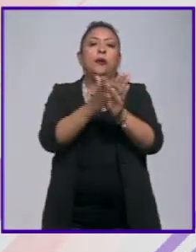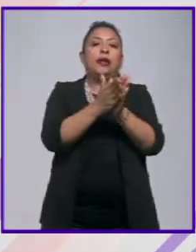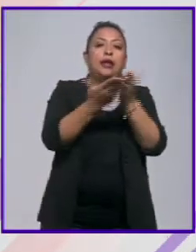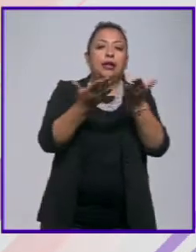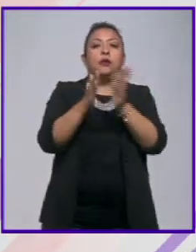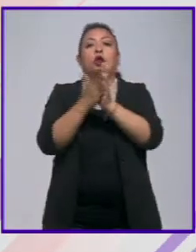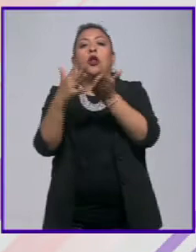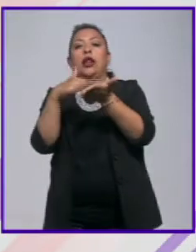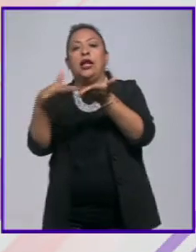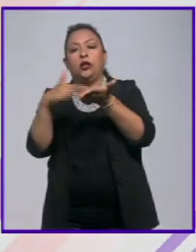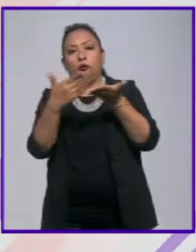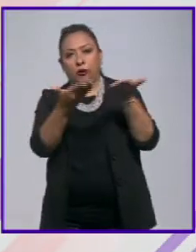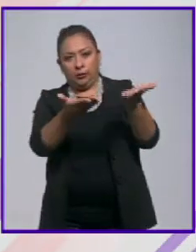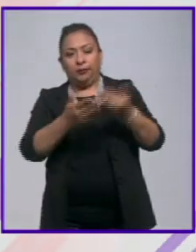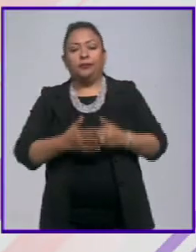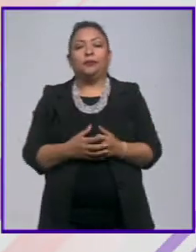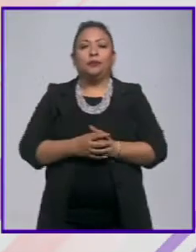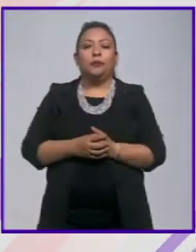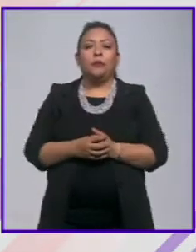y la lectura vamos a ver